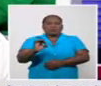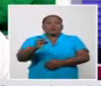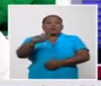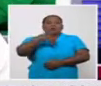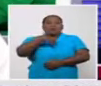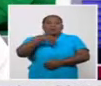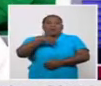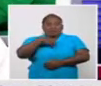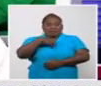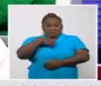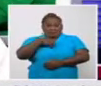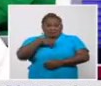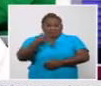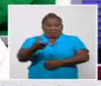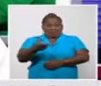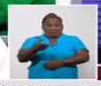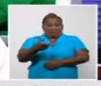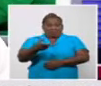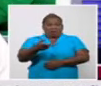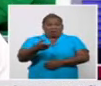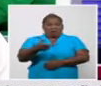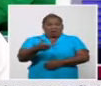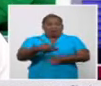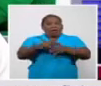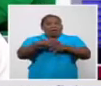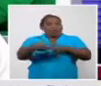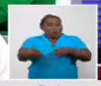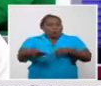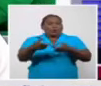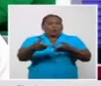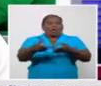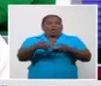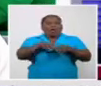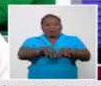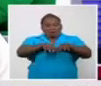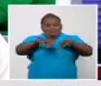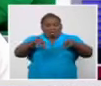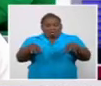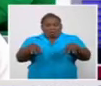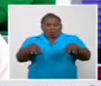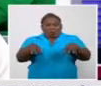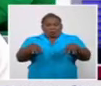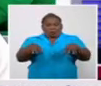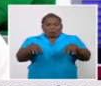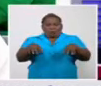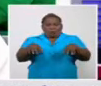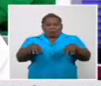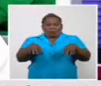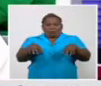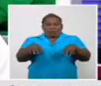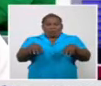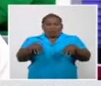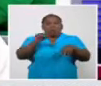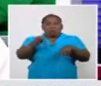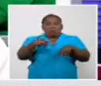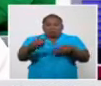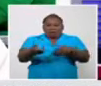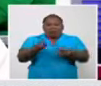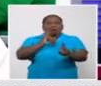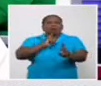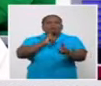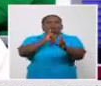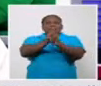incluso se encontraban aislados por ser contactos de casos